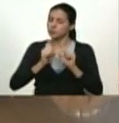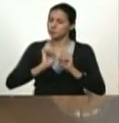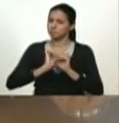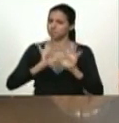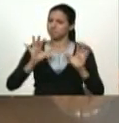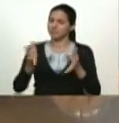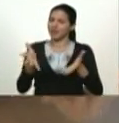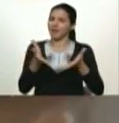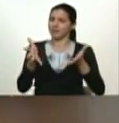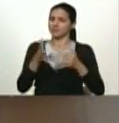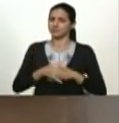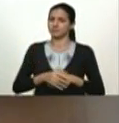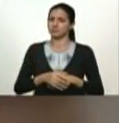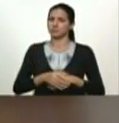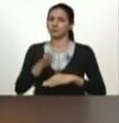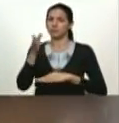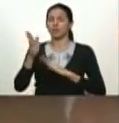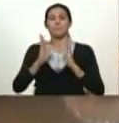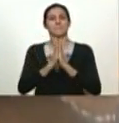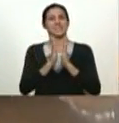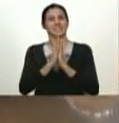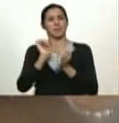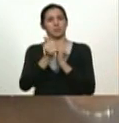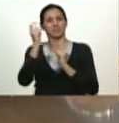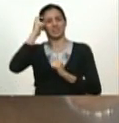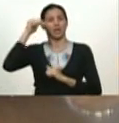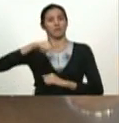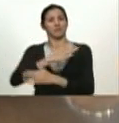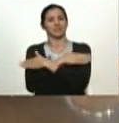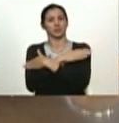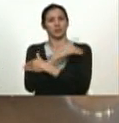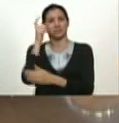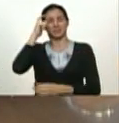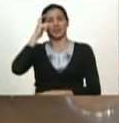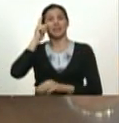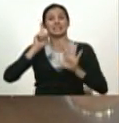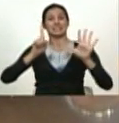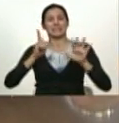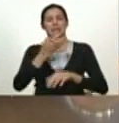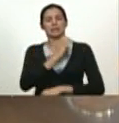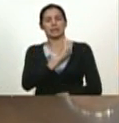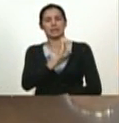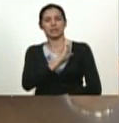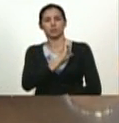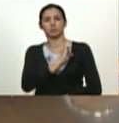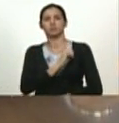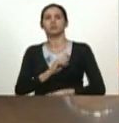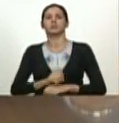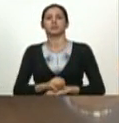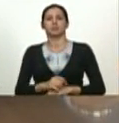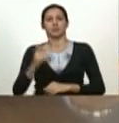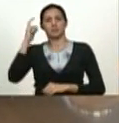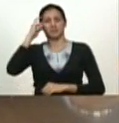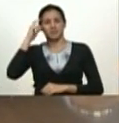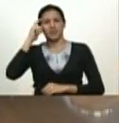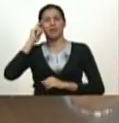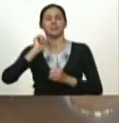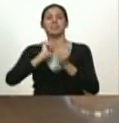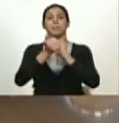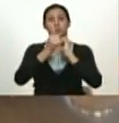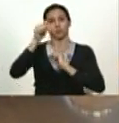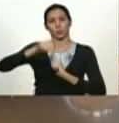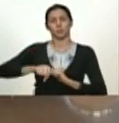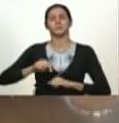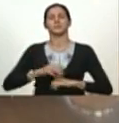fue la misa del deporte un saludo a todos los deportistas hoy 6 de enero día de reyes allá estuvo nuestro camarada Pedro Infante gran camarada gran compañero